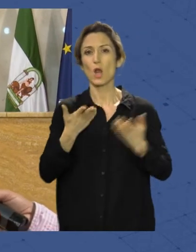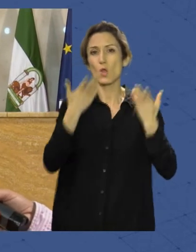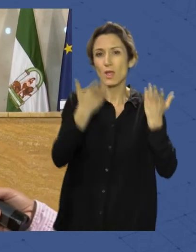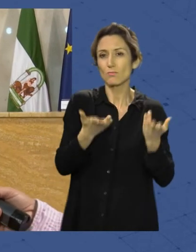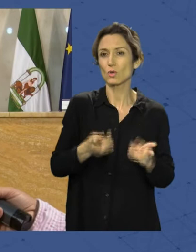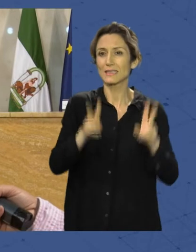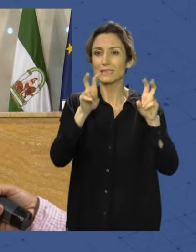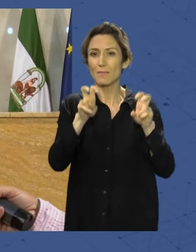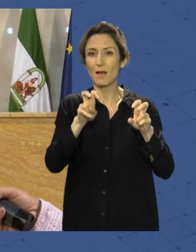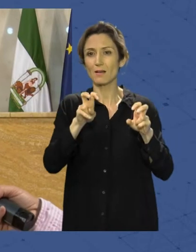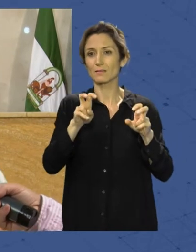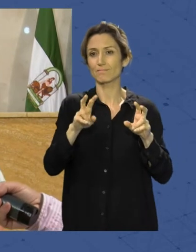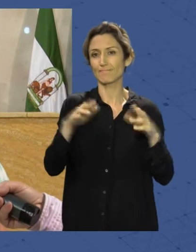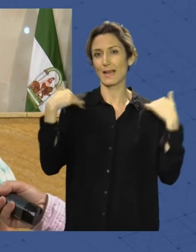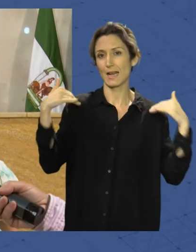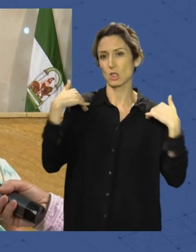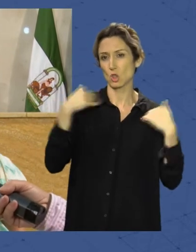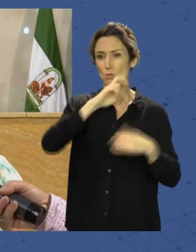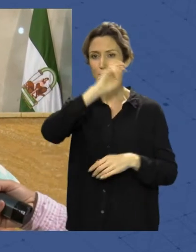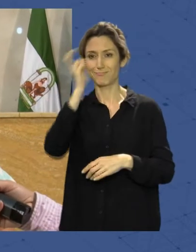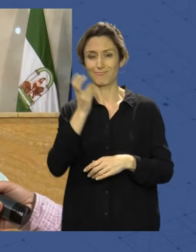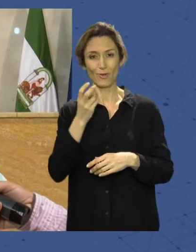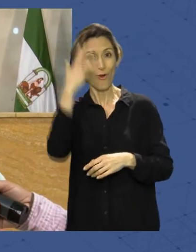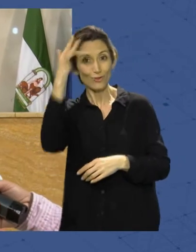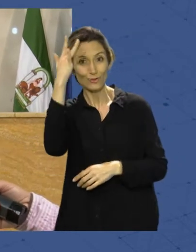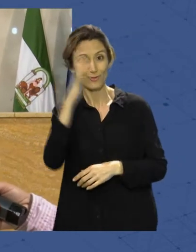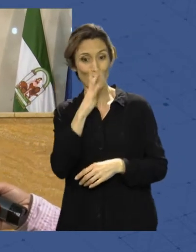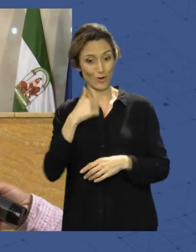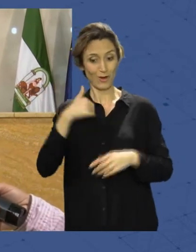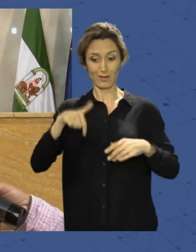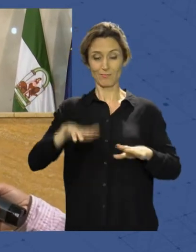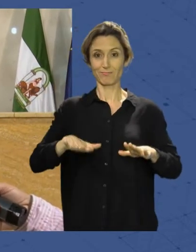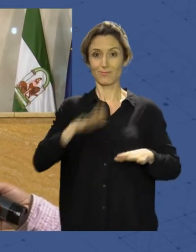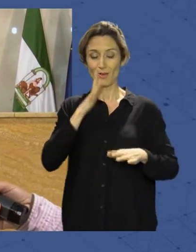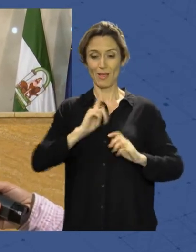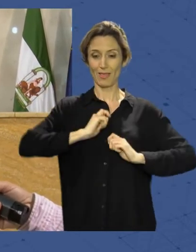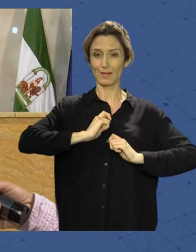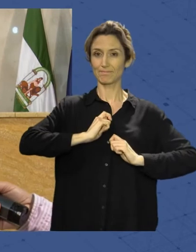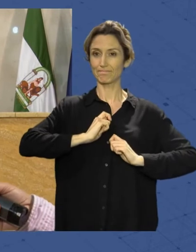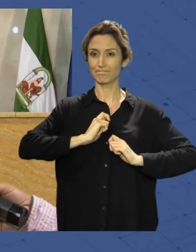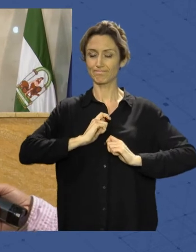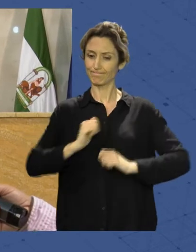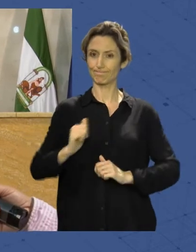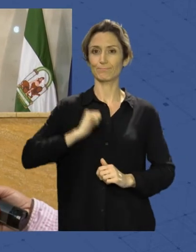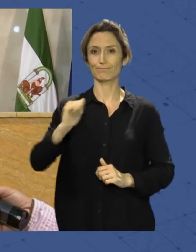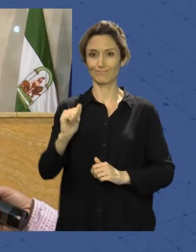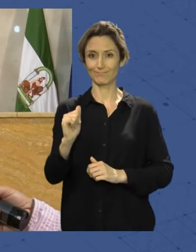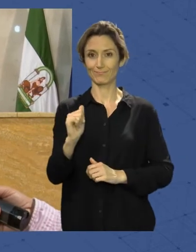el gimnasio y todo eso. Un sueño, porque te da la oportunidad de